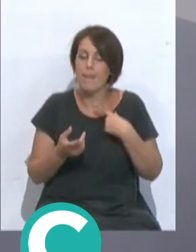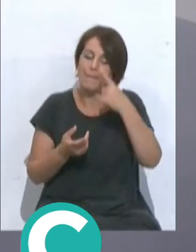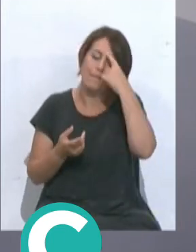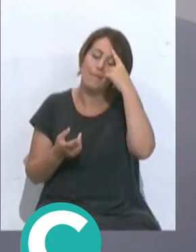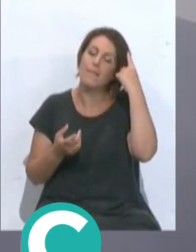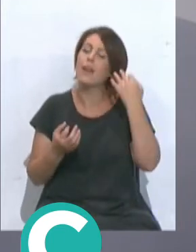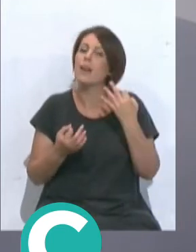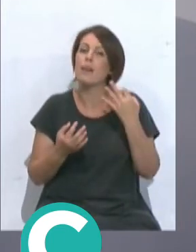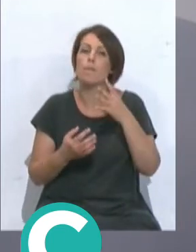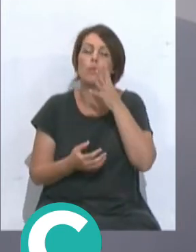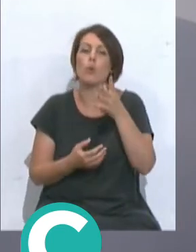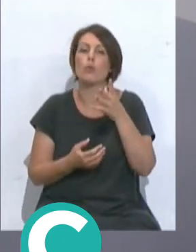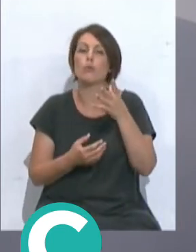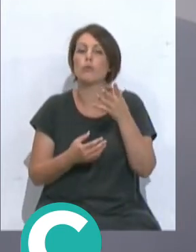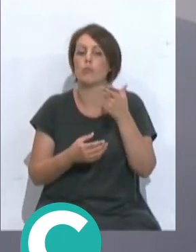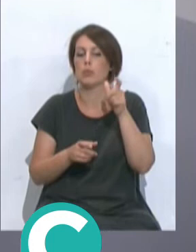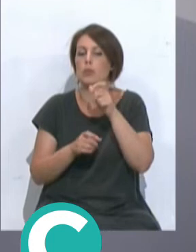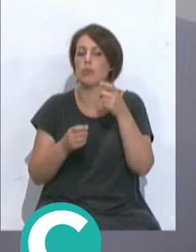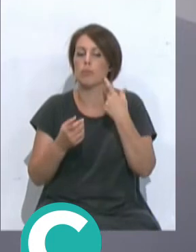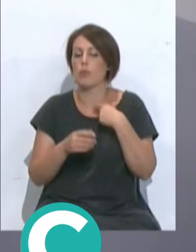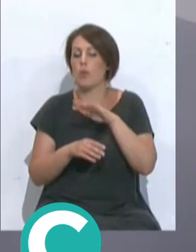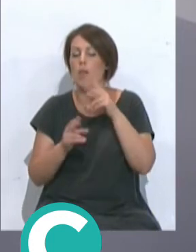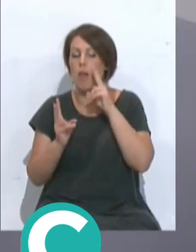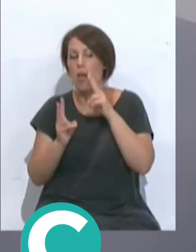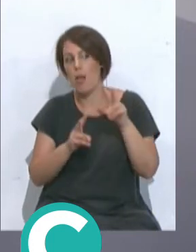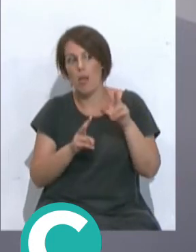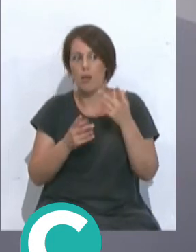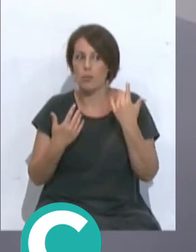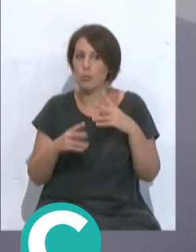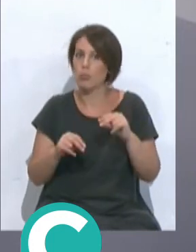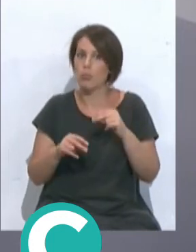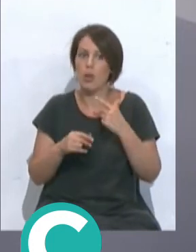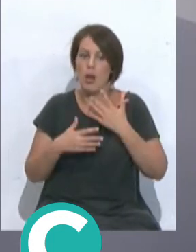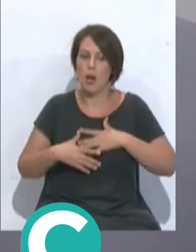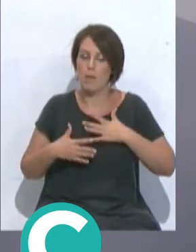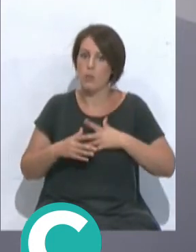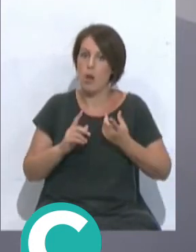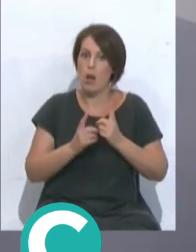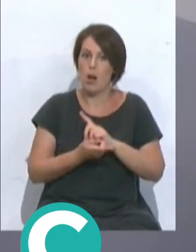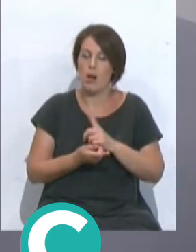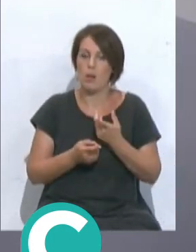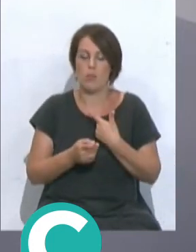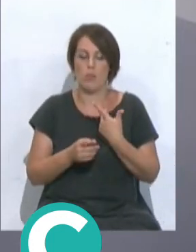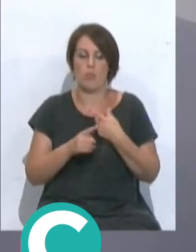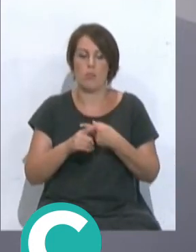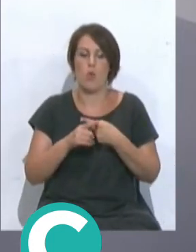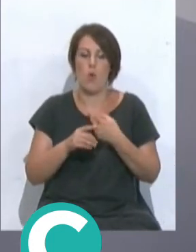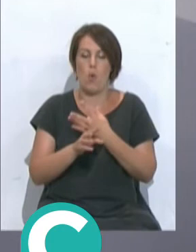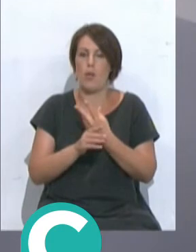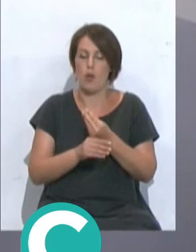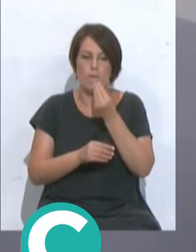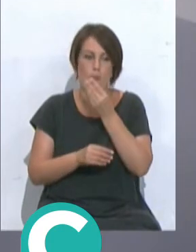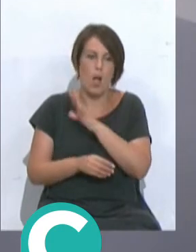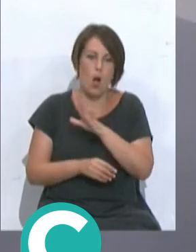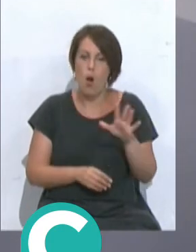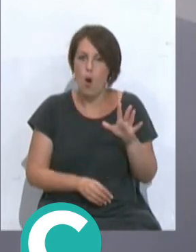porque igual muchos te han visto desde fuera y dices ha compartido vestuario con el que es considerado el mejor jugador de la historia